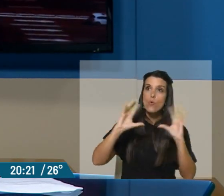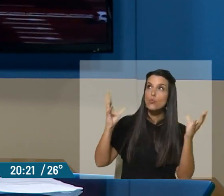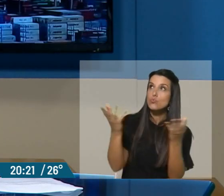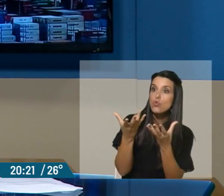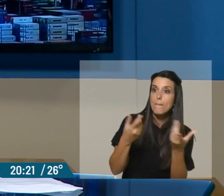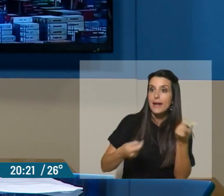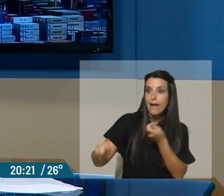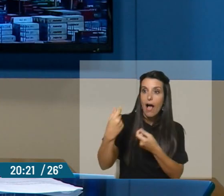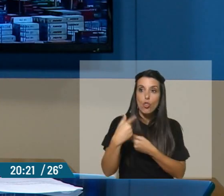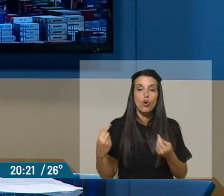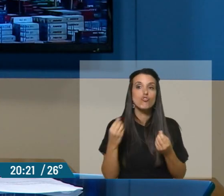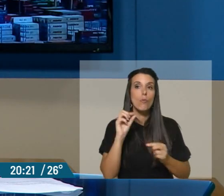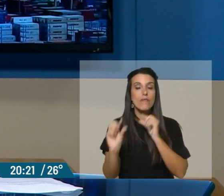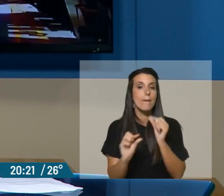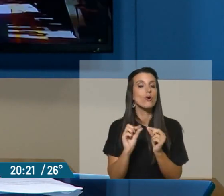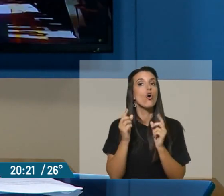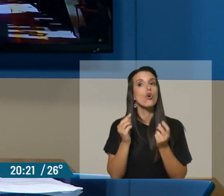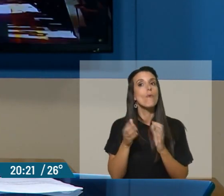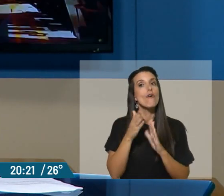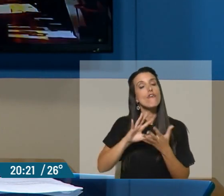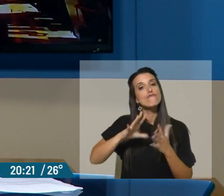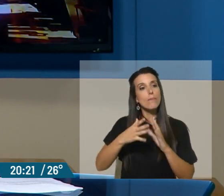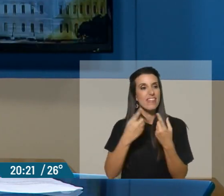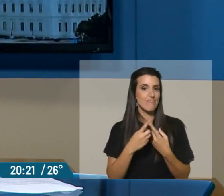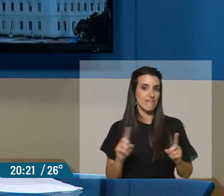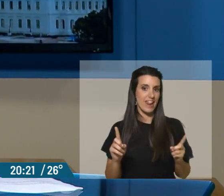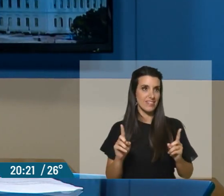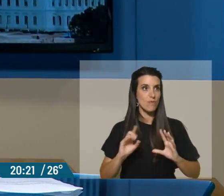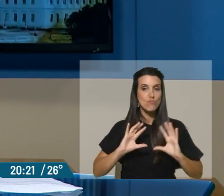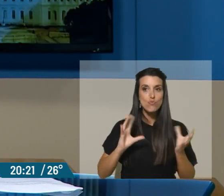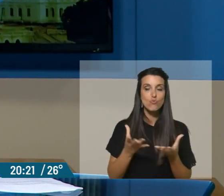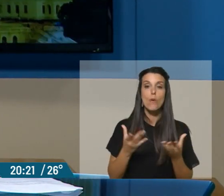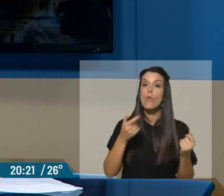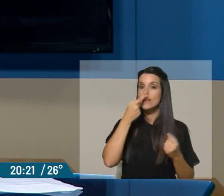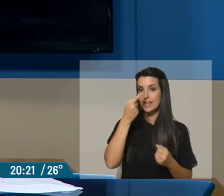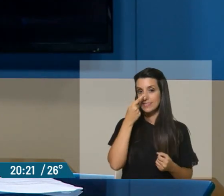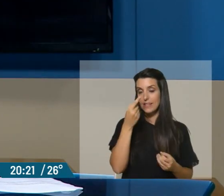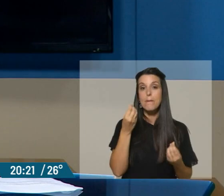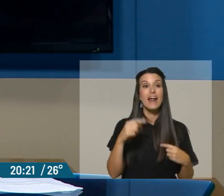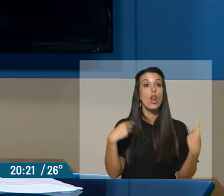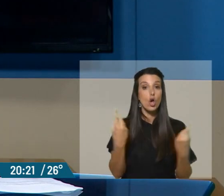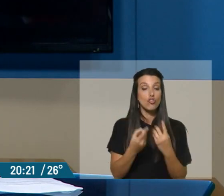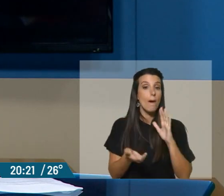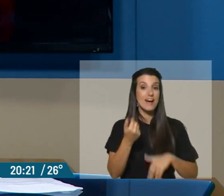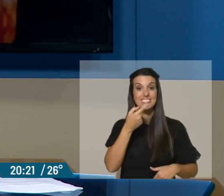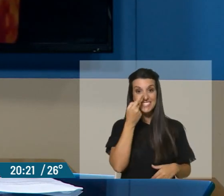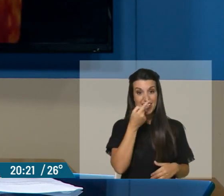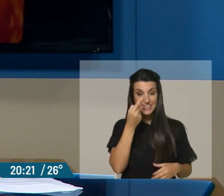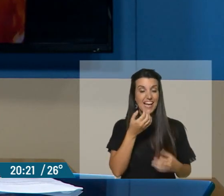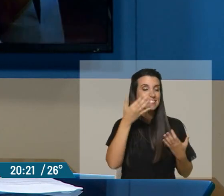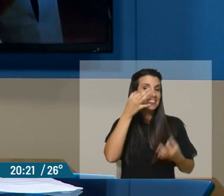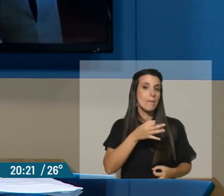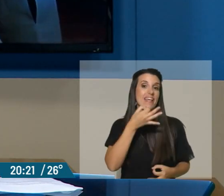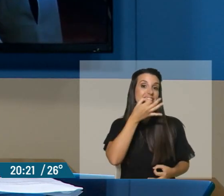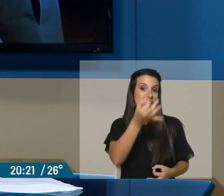el mundo, o mejor dicho, insertando de una forma distinta en el mundo va a ser muy interesante. Para nosotros lo que más nos interesa, como decimos siempre,